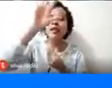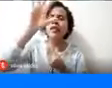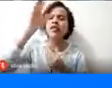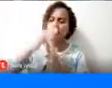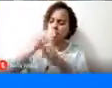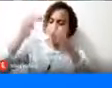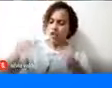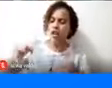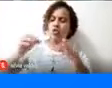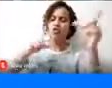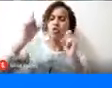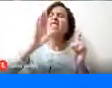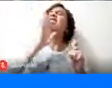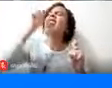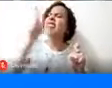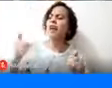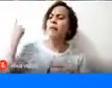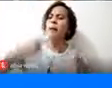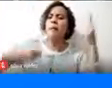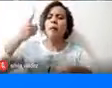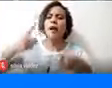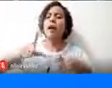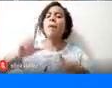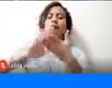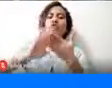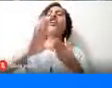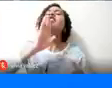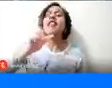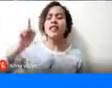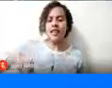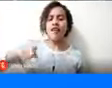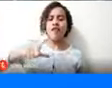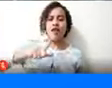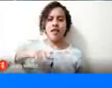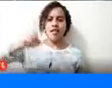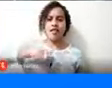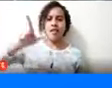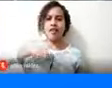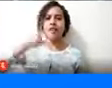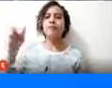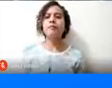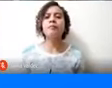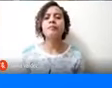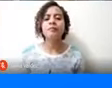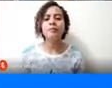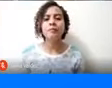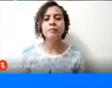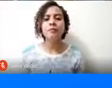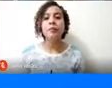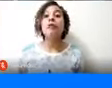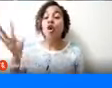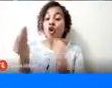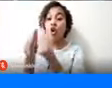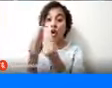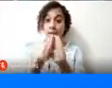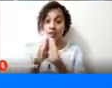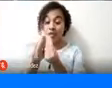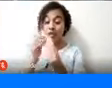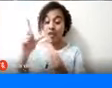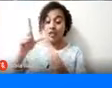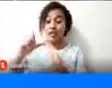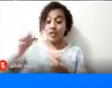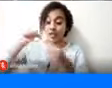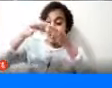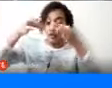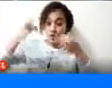y quién los debe liberar? Liderar, perdón. Bueno, los comités de seguridad turística deben estar